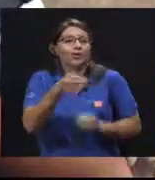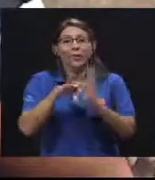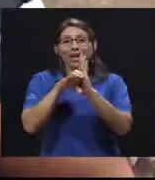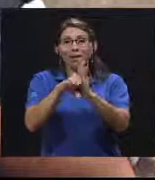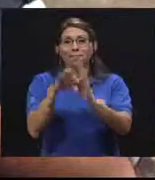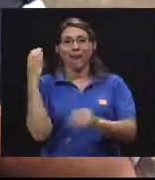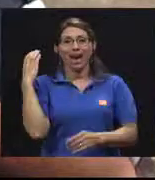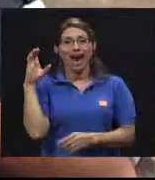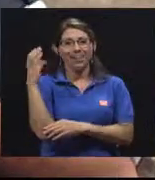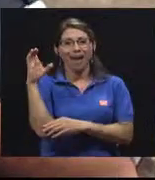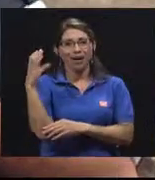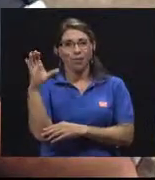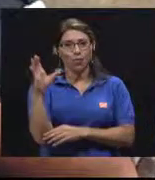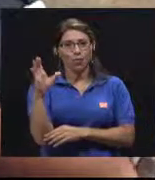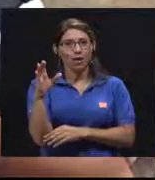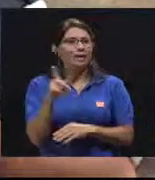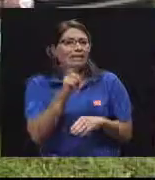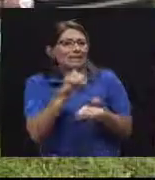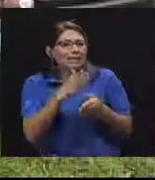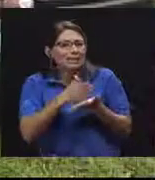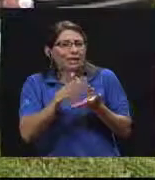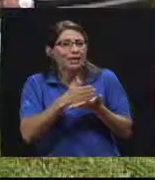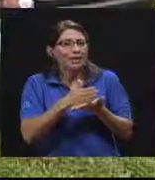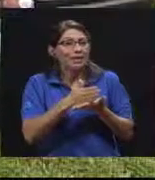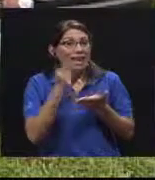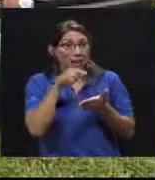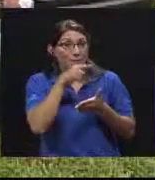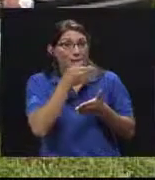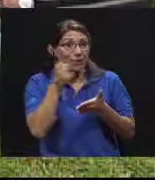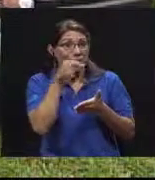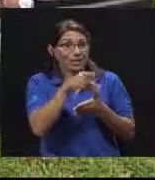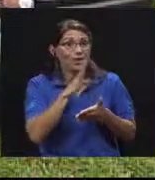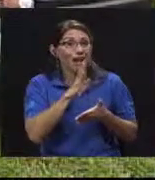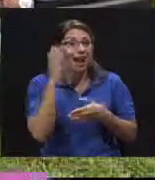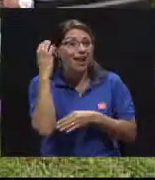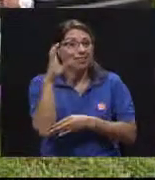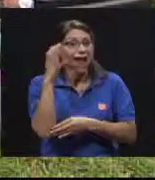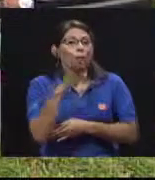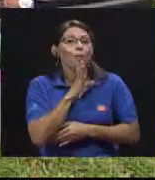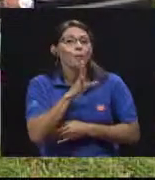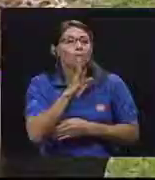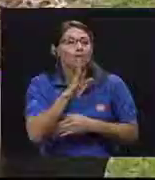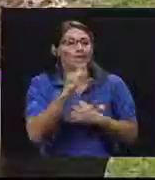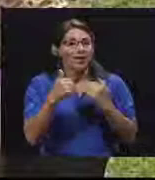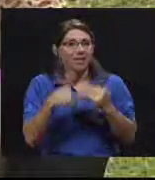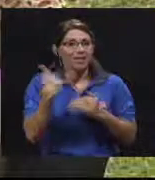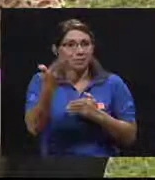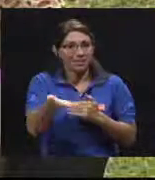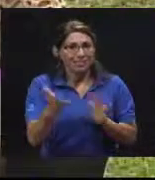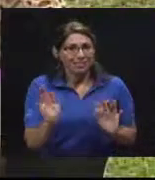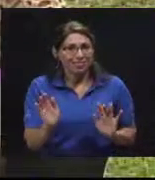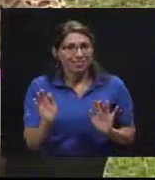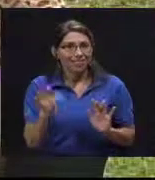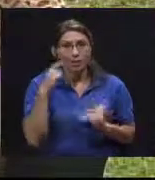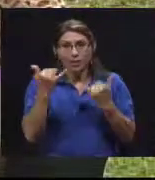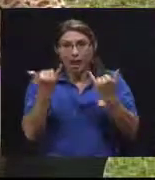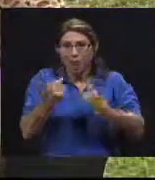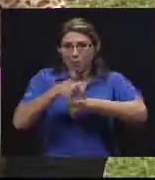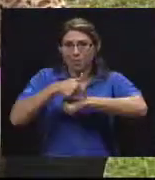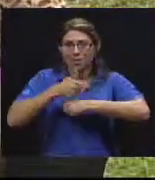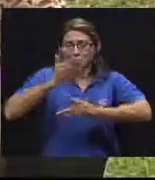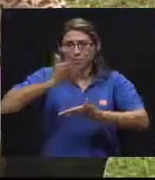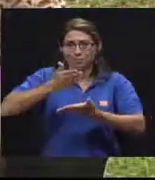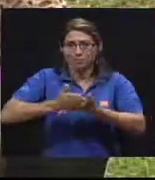Cartago. En Cartago... Voy a interrumpirte aquí, Freddy, para más bien retomar este caso de Cartago y otros ejemplos también más